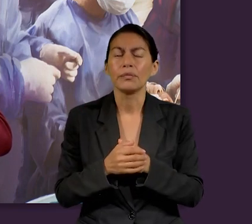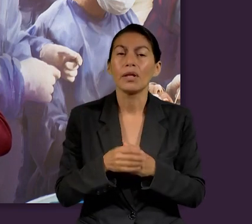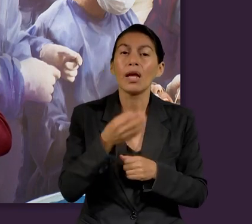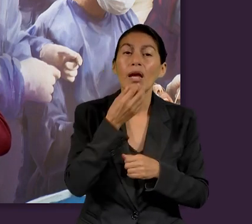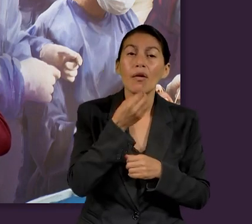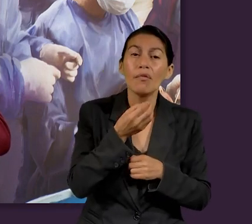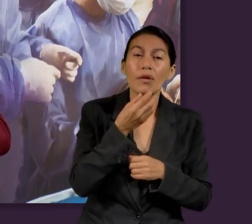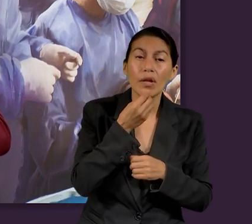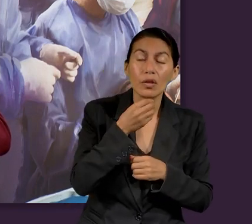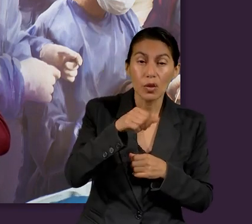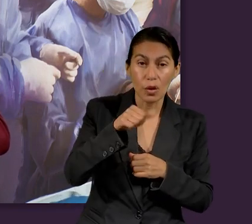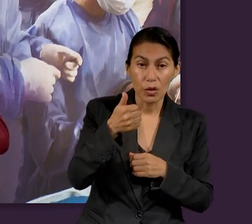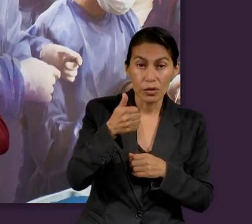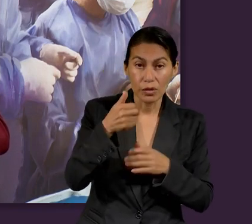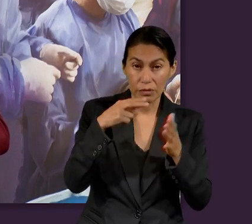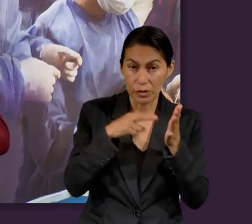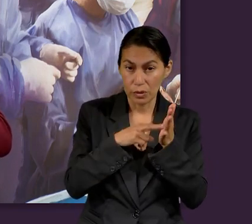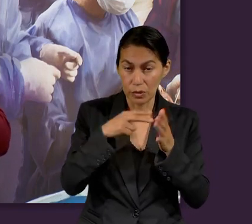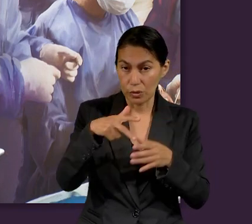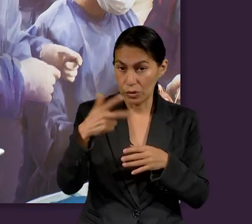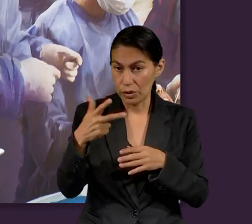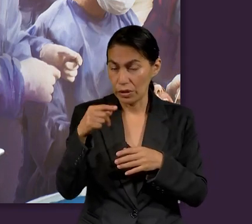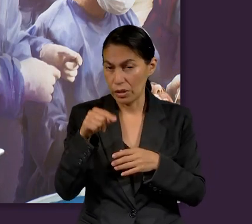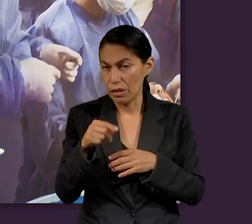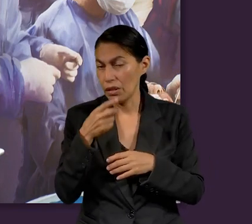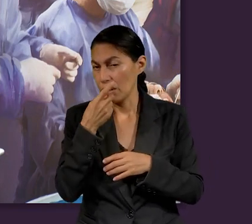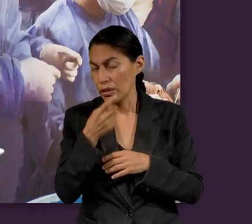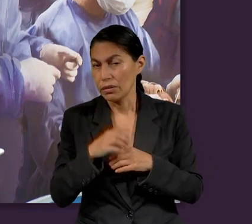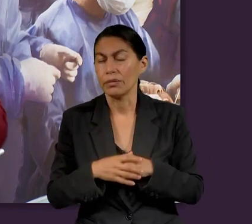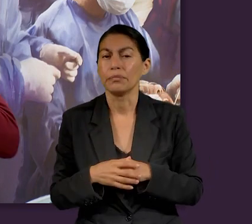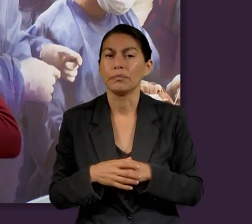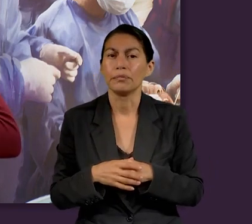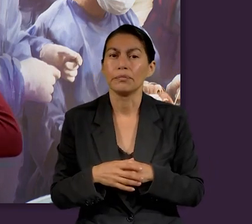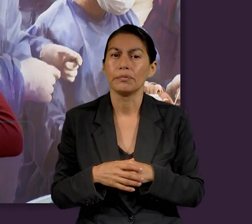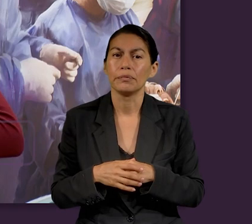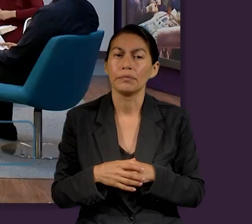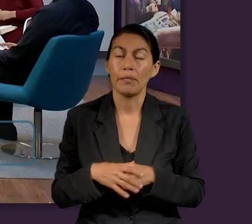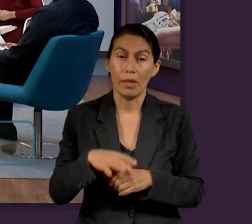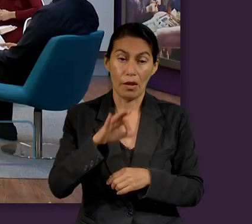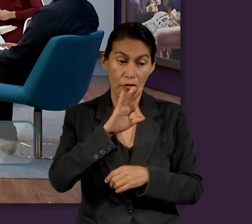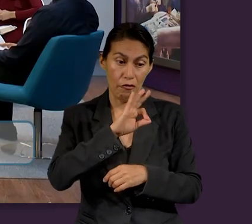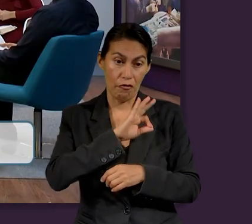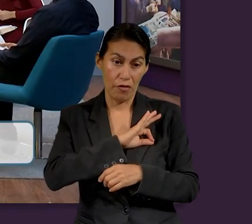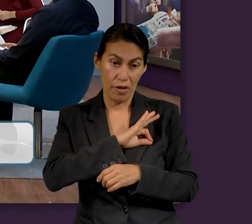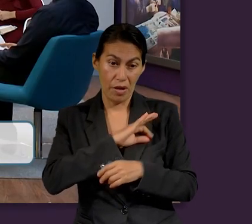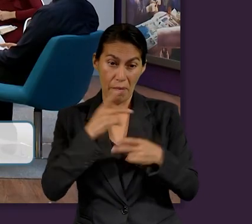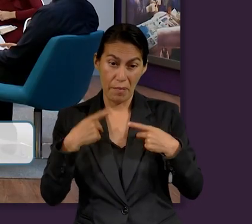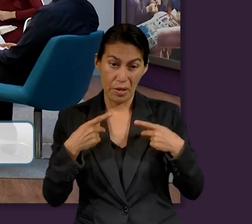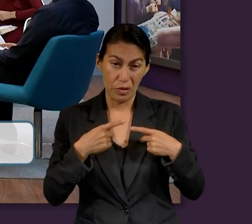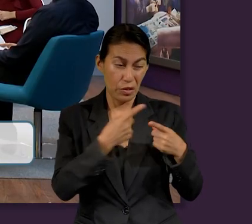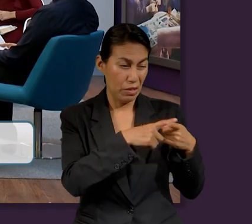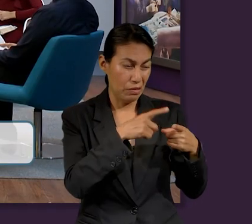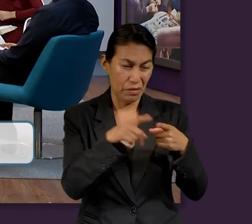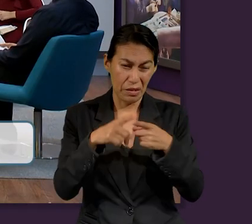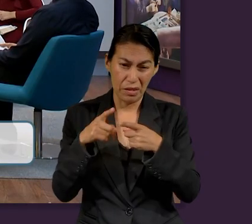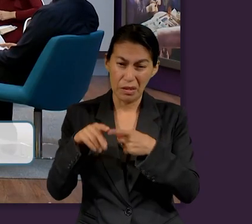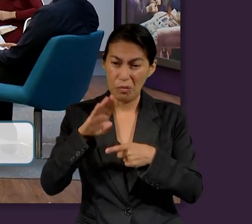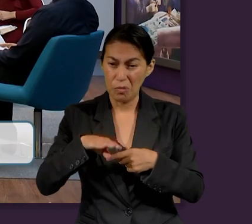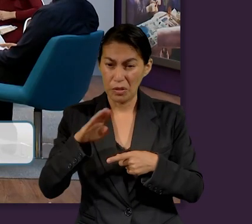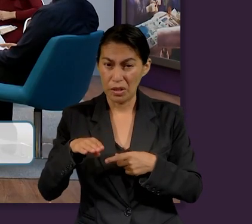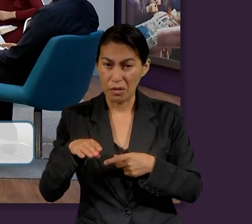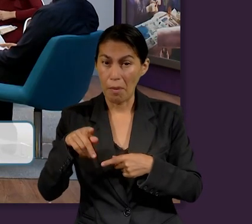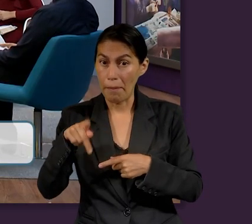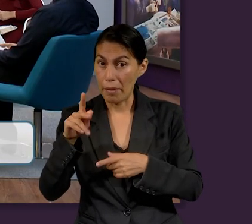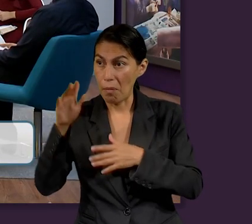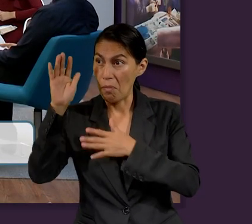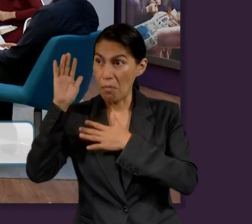11.13 nosotros encontramos una cita que nos dice. En la fe murieron todos estos sin haber recibido lo